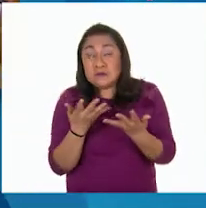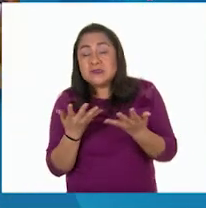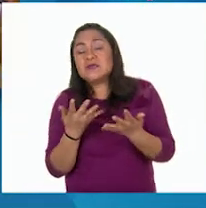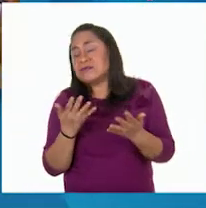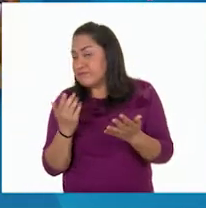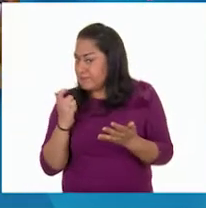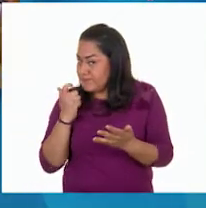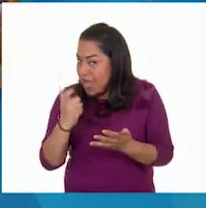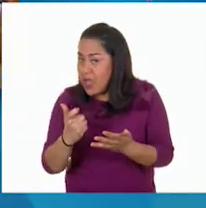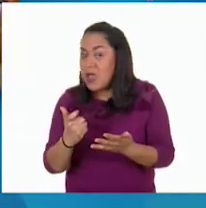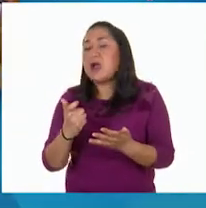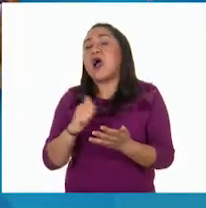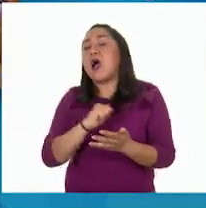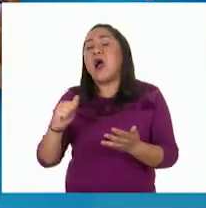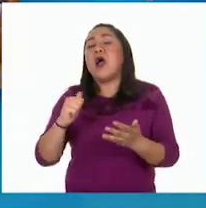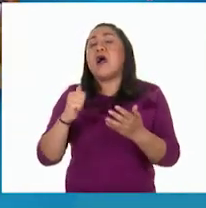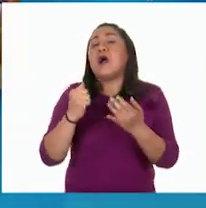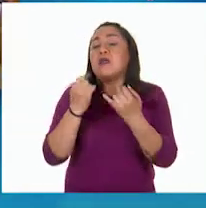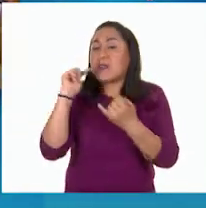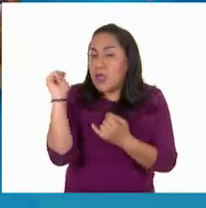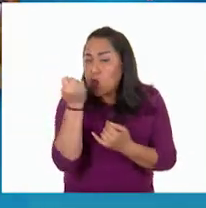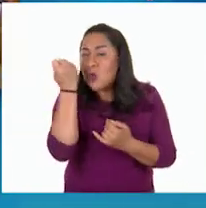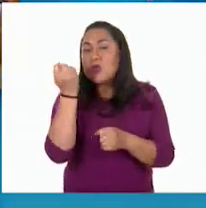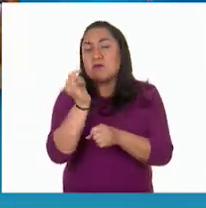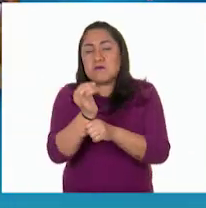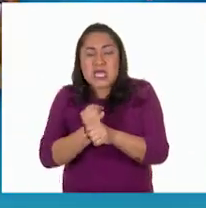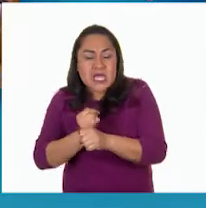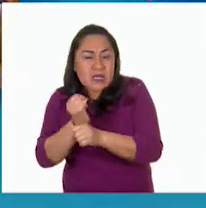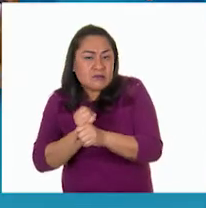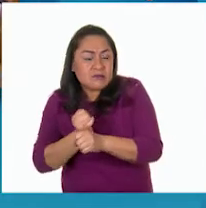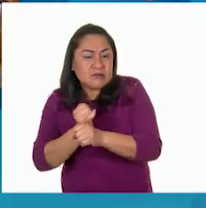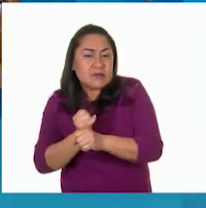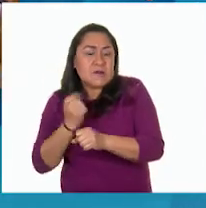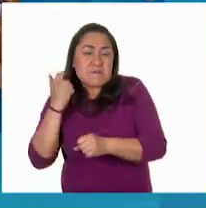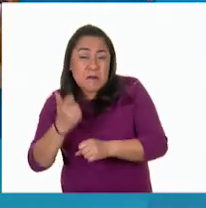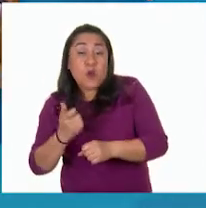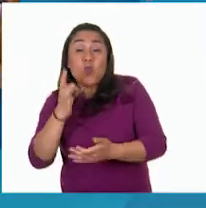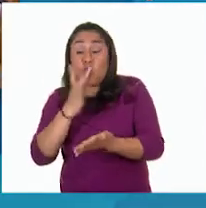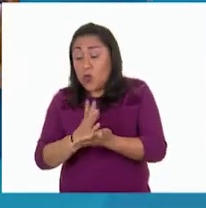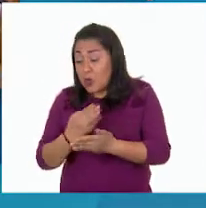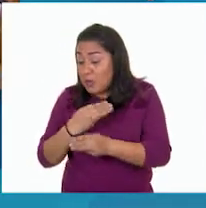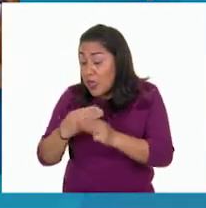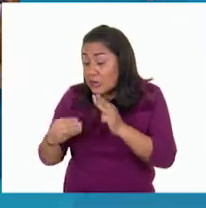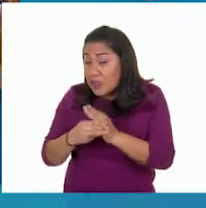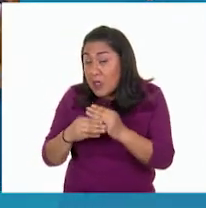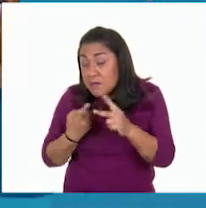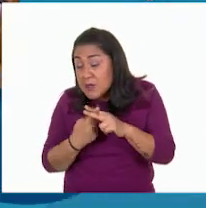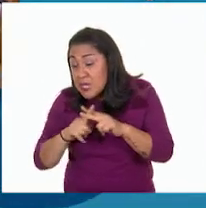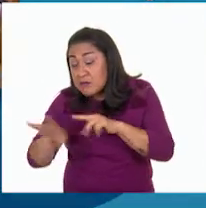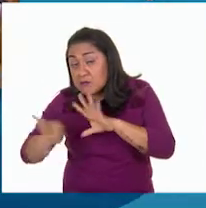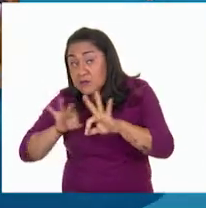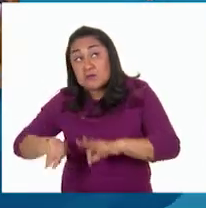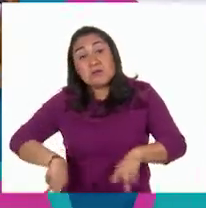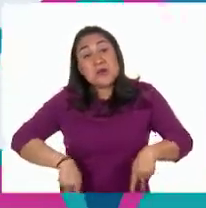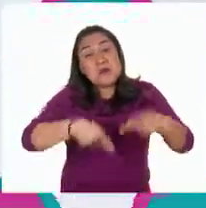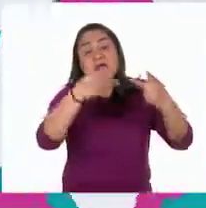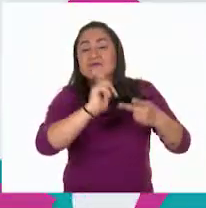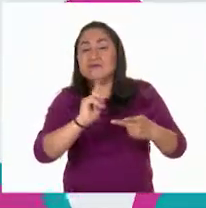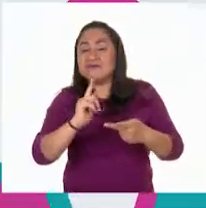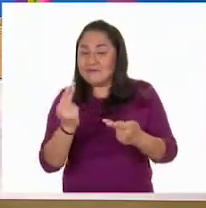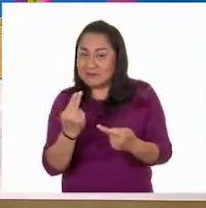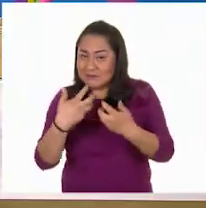tecnología como en investigación, para que no solamente vendan sus materias primas, sino bienes transformados.